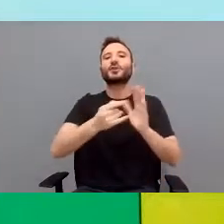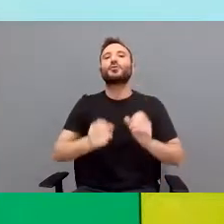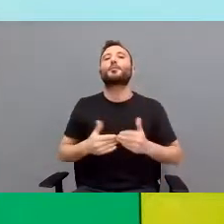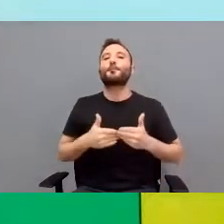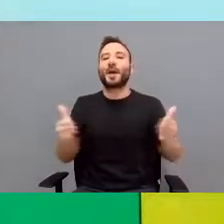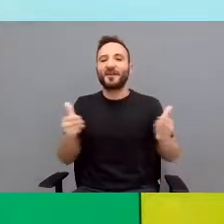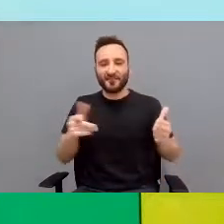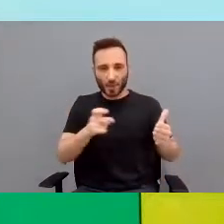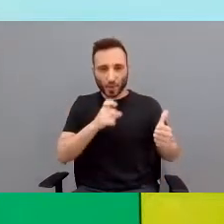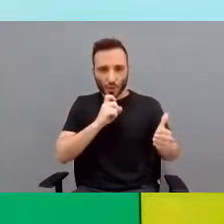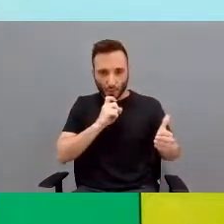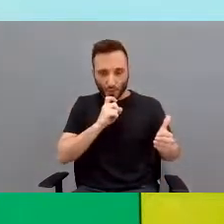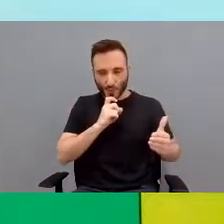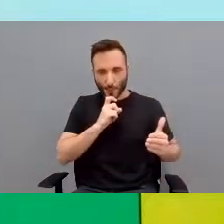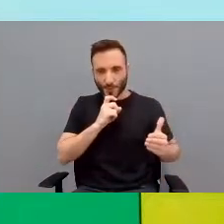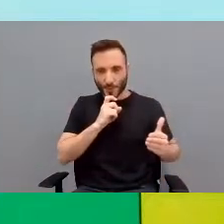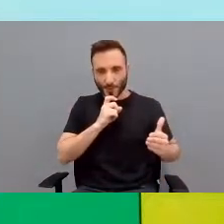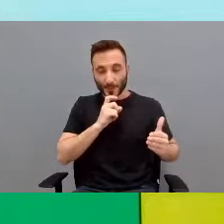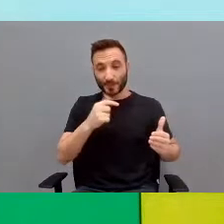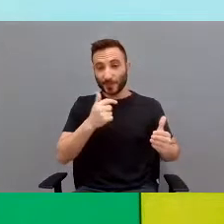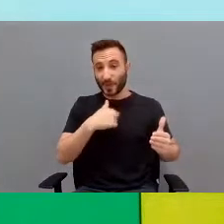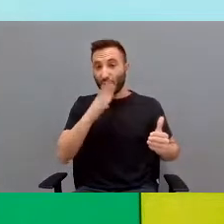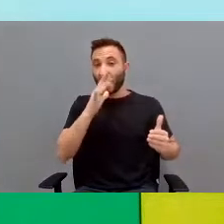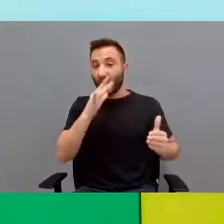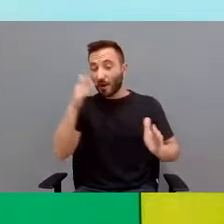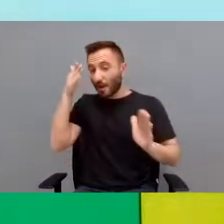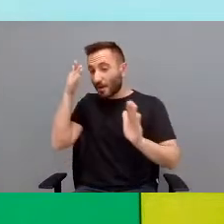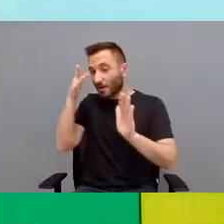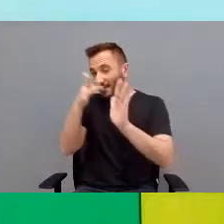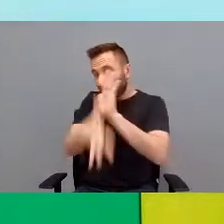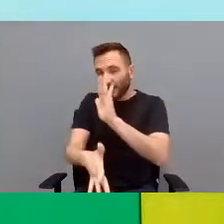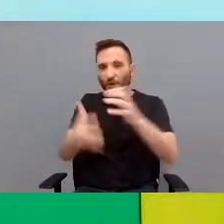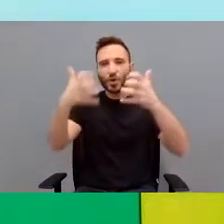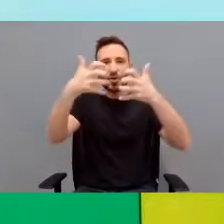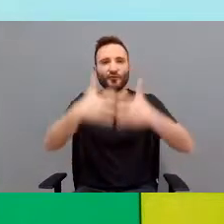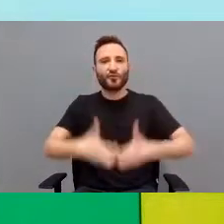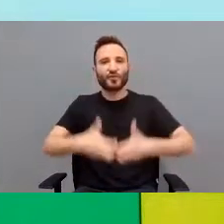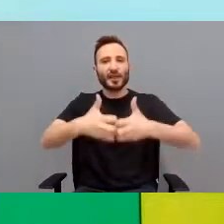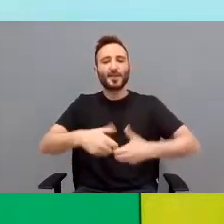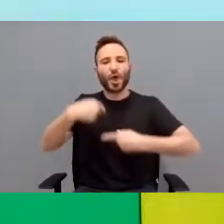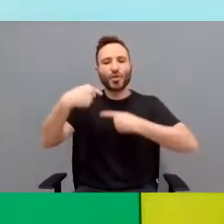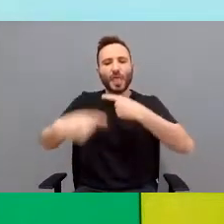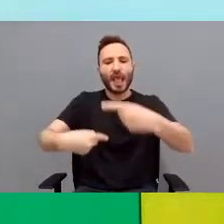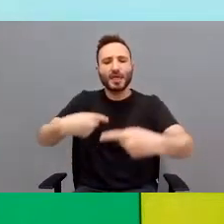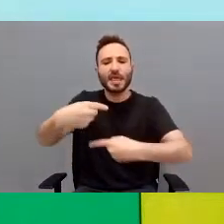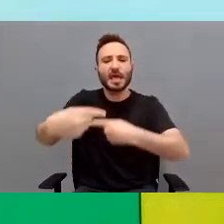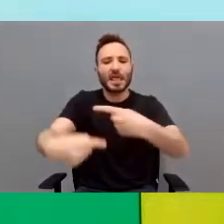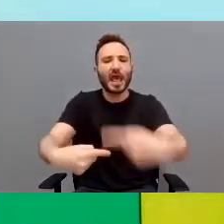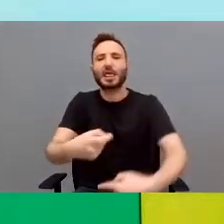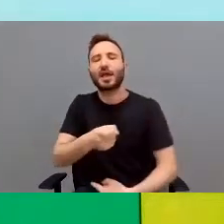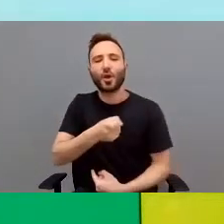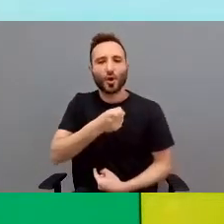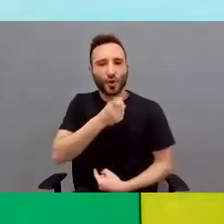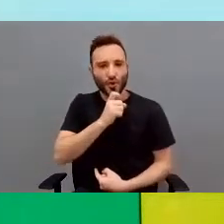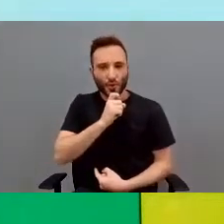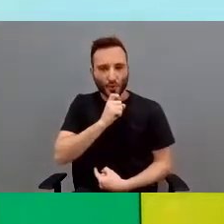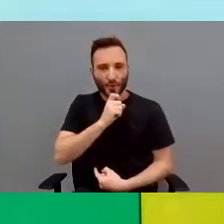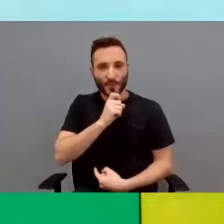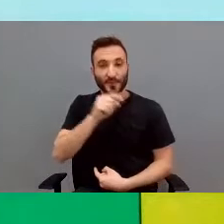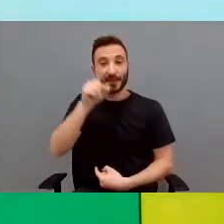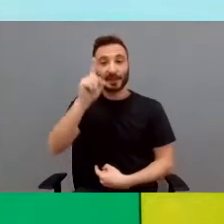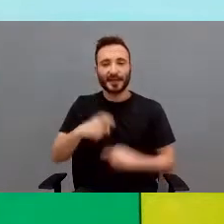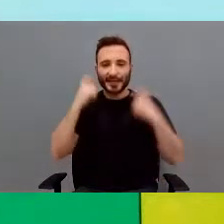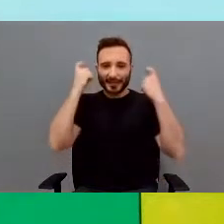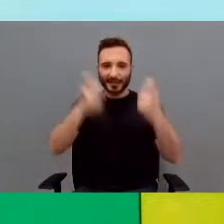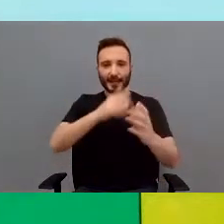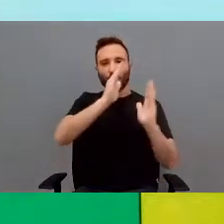proyecto, vamos a aterrizar un poquito en lo que es el funcionamiento general y el día a día, os vamos tratando